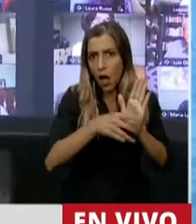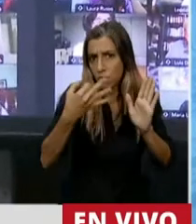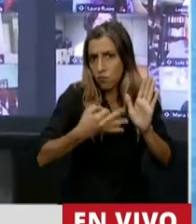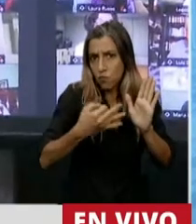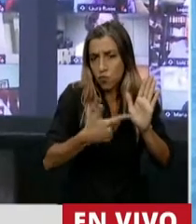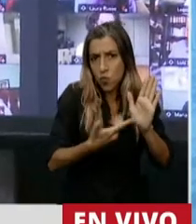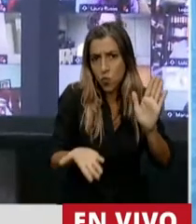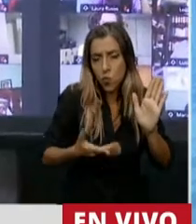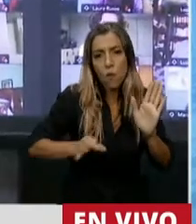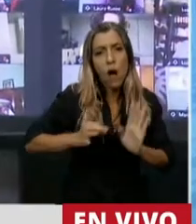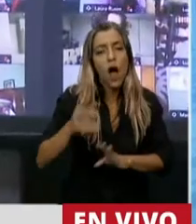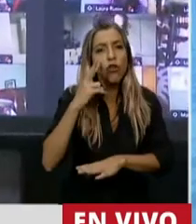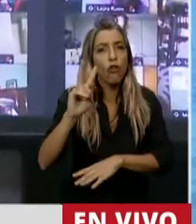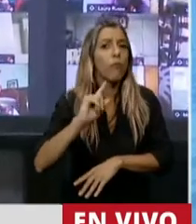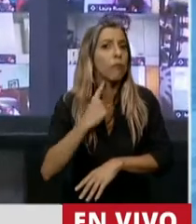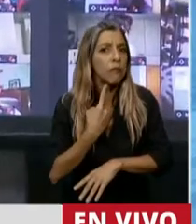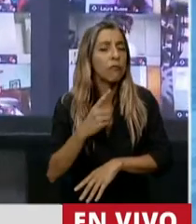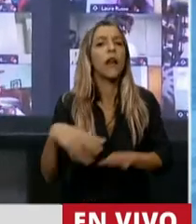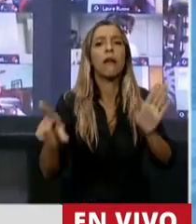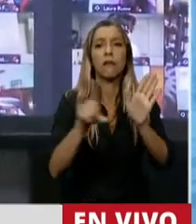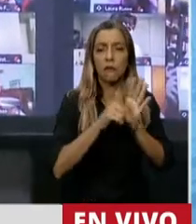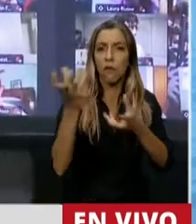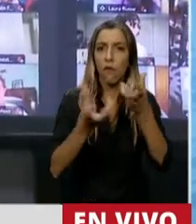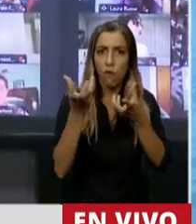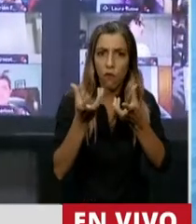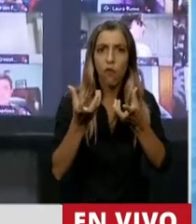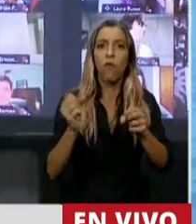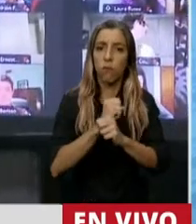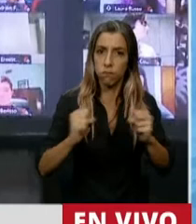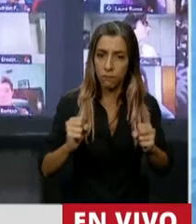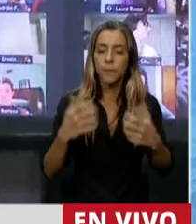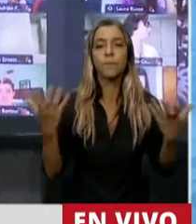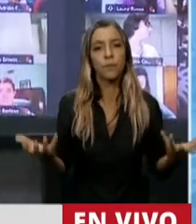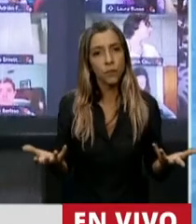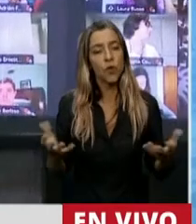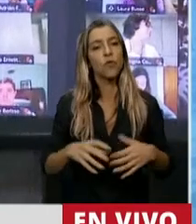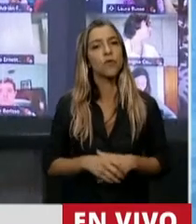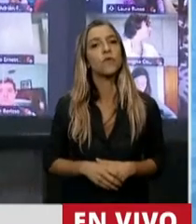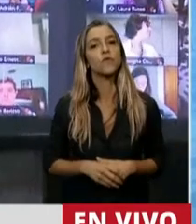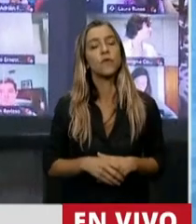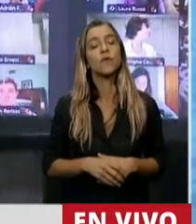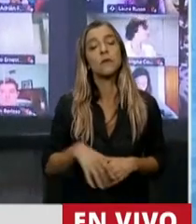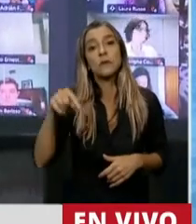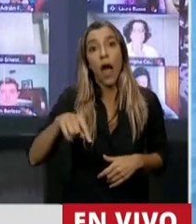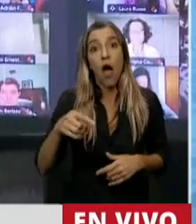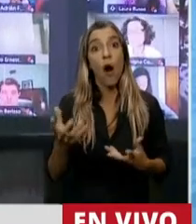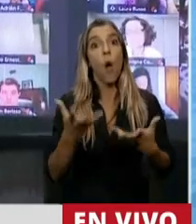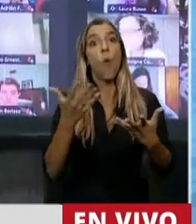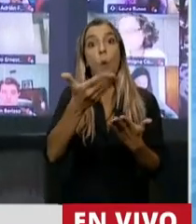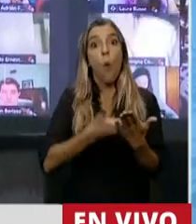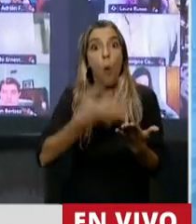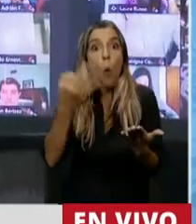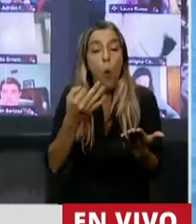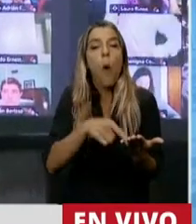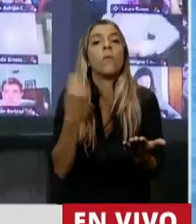y en el 2013 la ley de fuego. Entonces, yo diría que lo revolucionario sería que finalmente hagamos cumplir